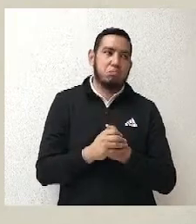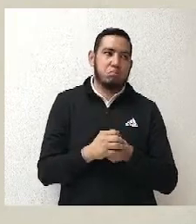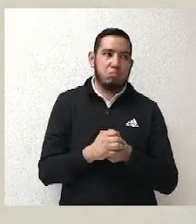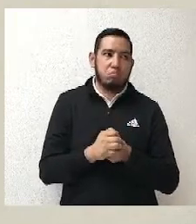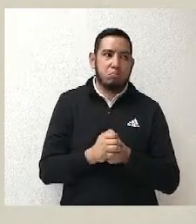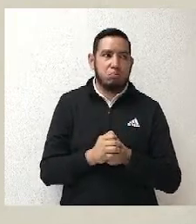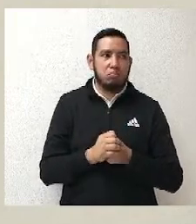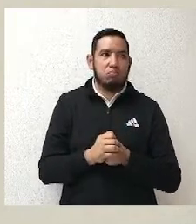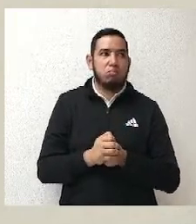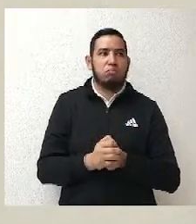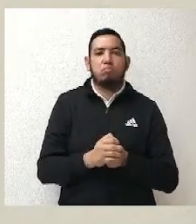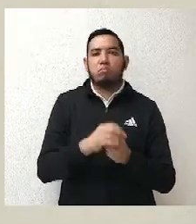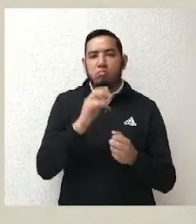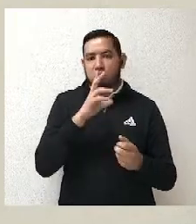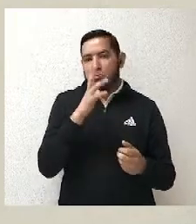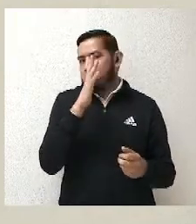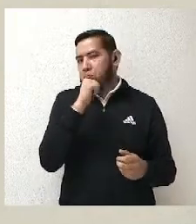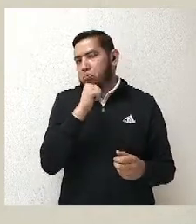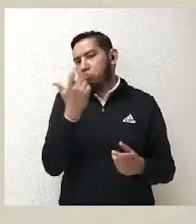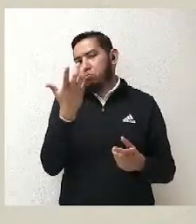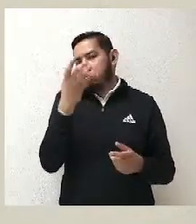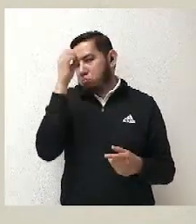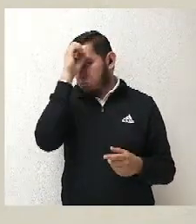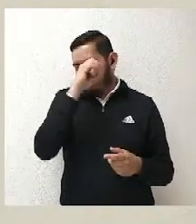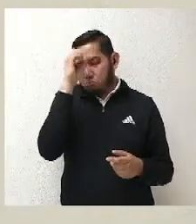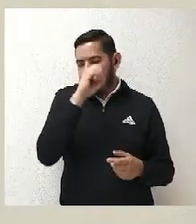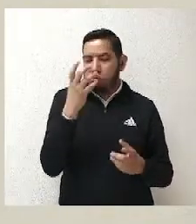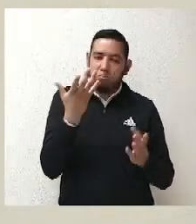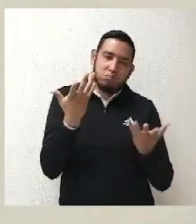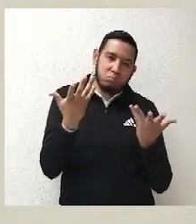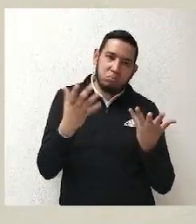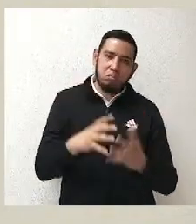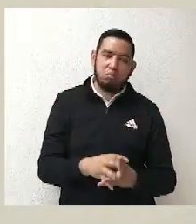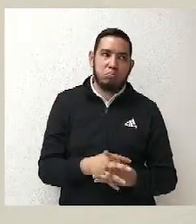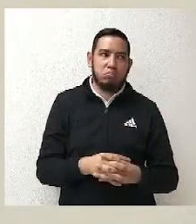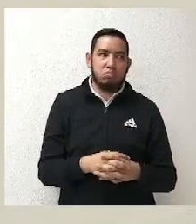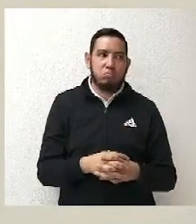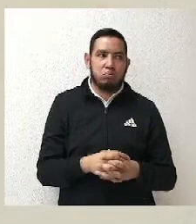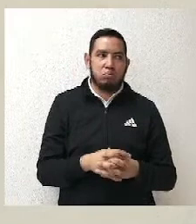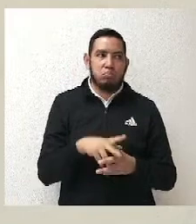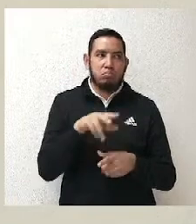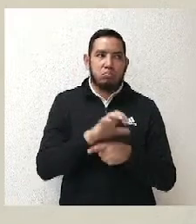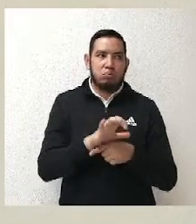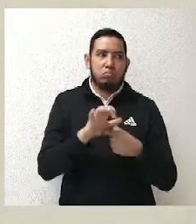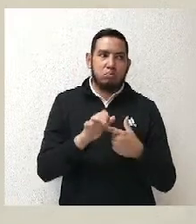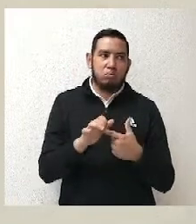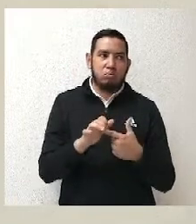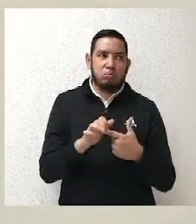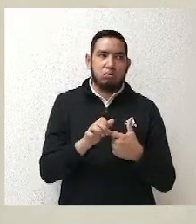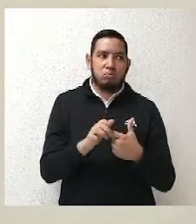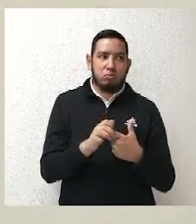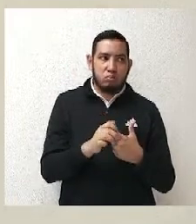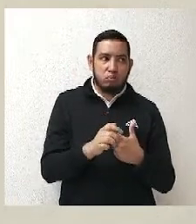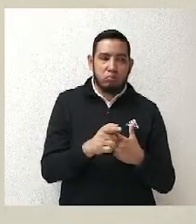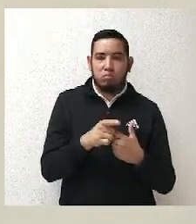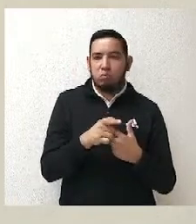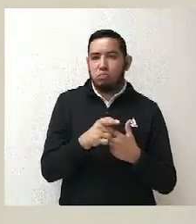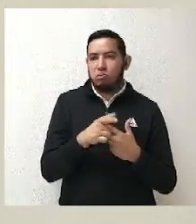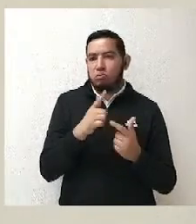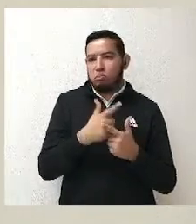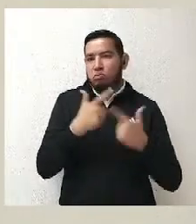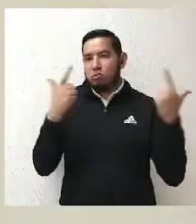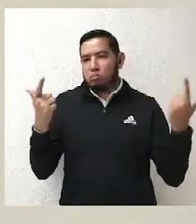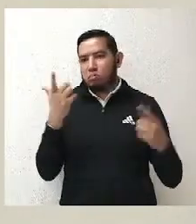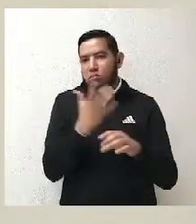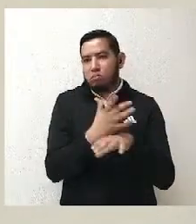pero nosotros no podemos poner absolutamente a nadie en una candidatura. Entonces, pues a grandes rasgos fue esto